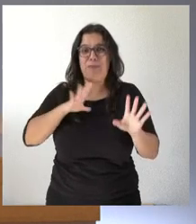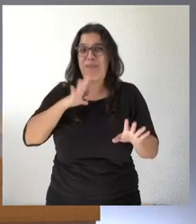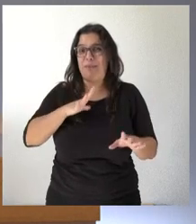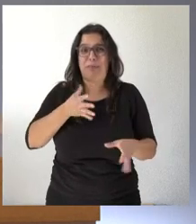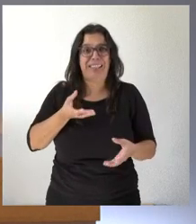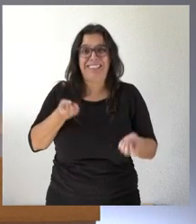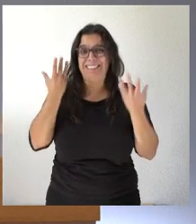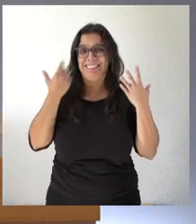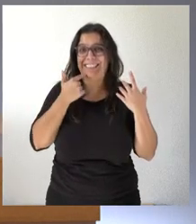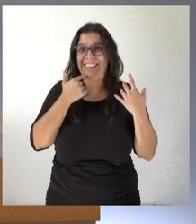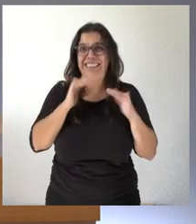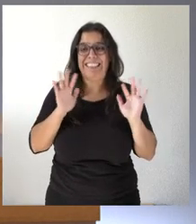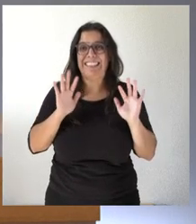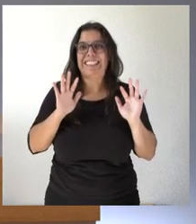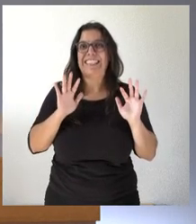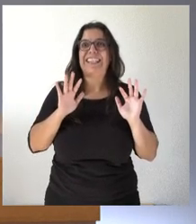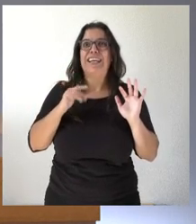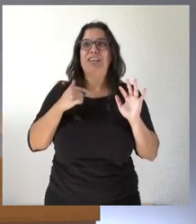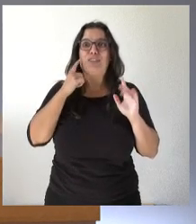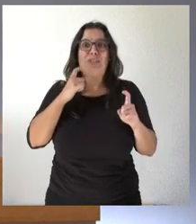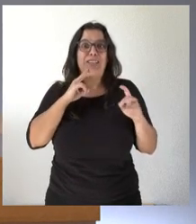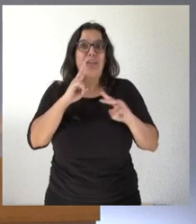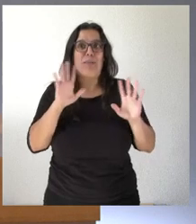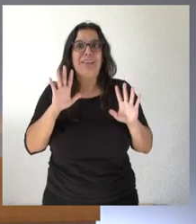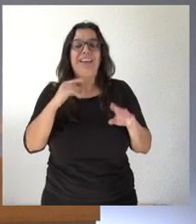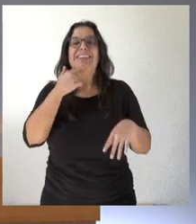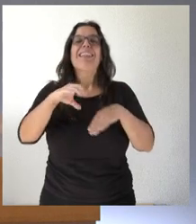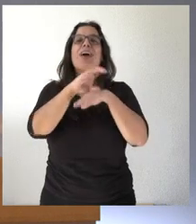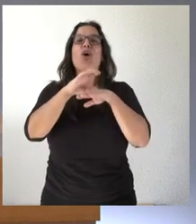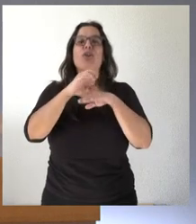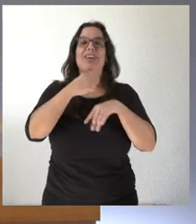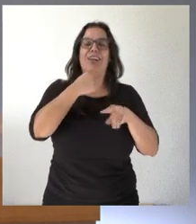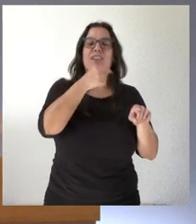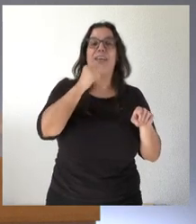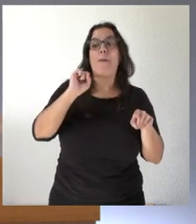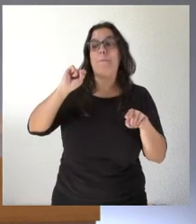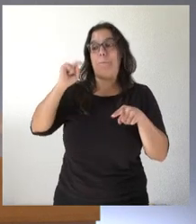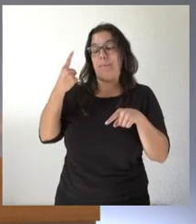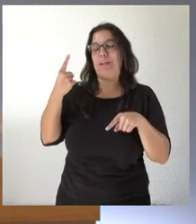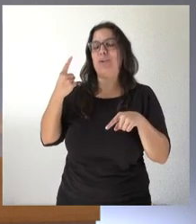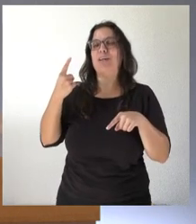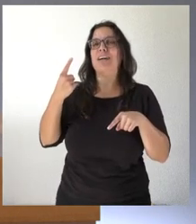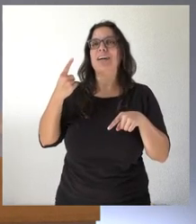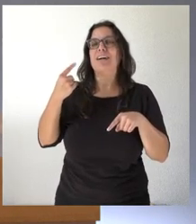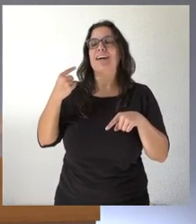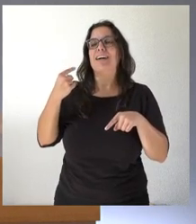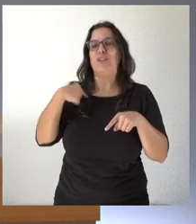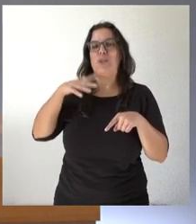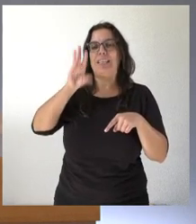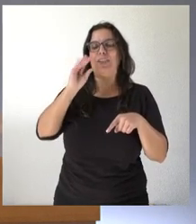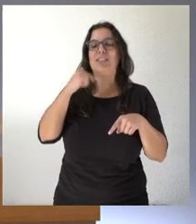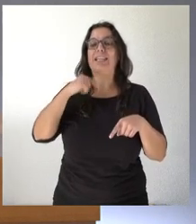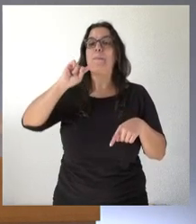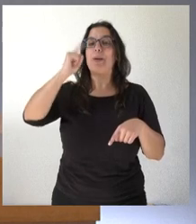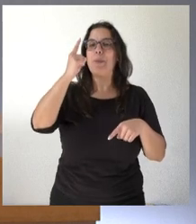compañero yo le intento contestar el primero que ha preguntado si es el segundo contesto yo que es más general la primera ha